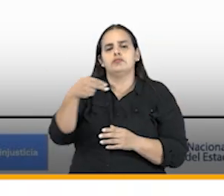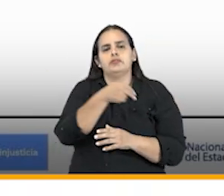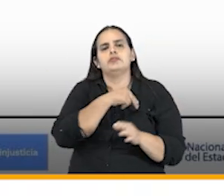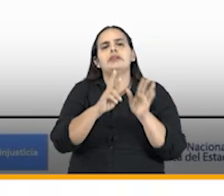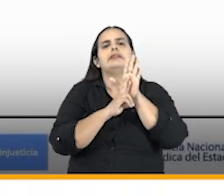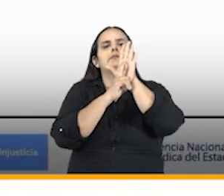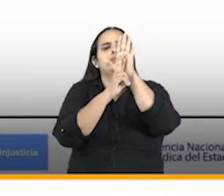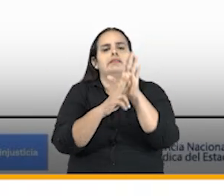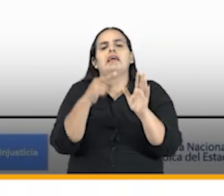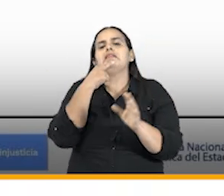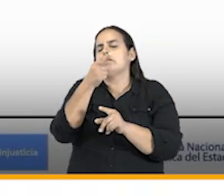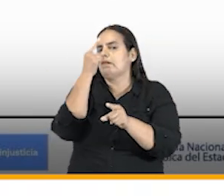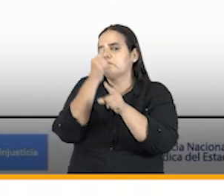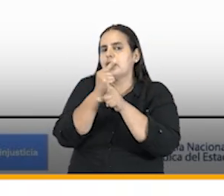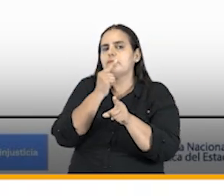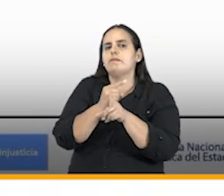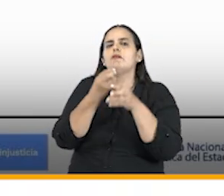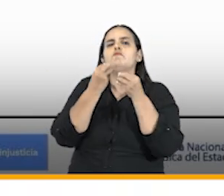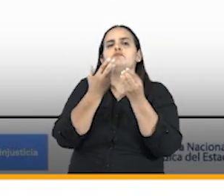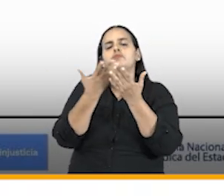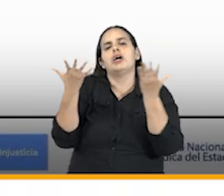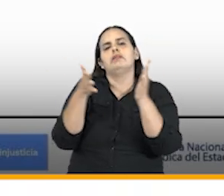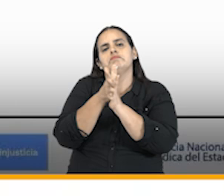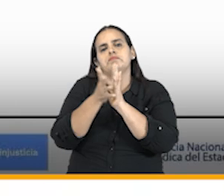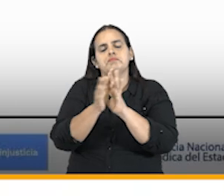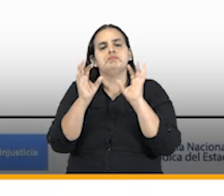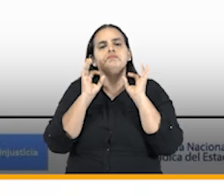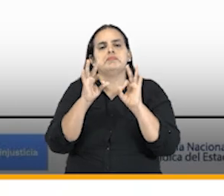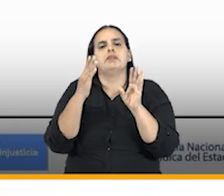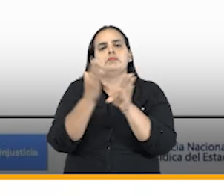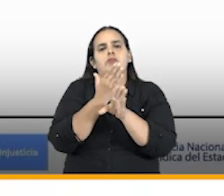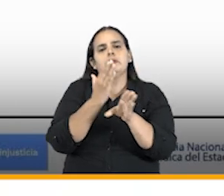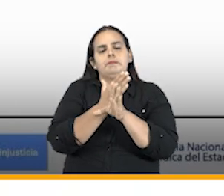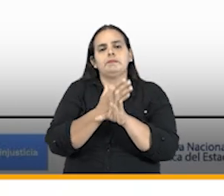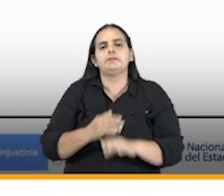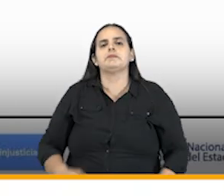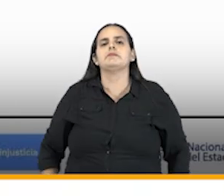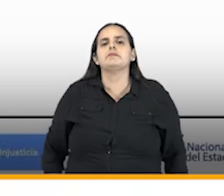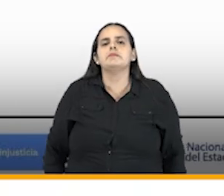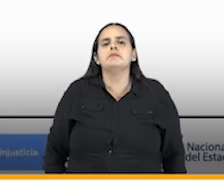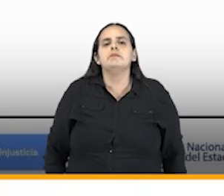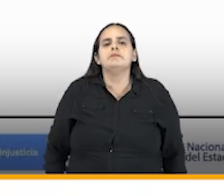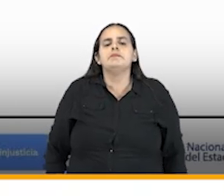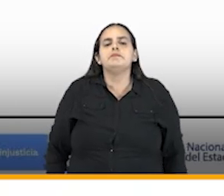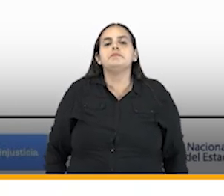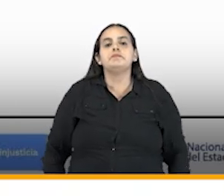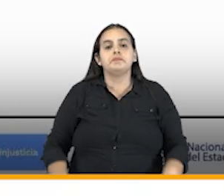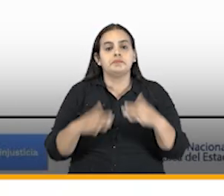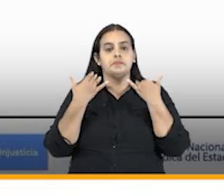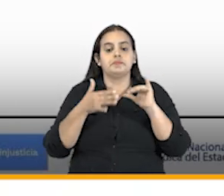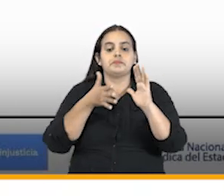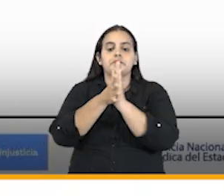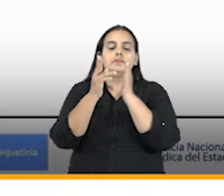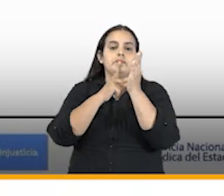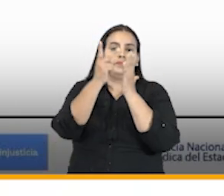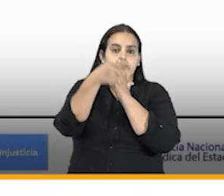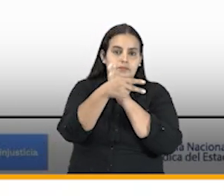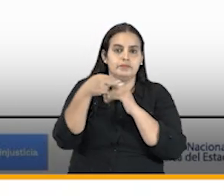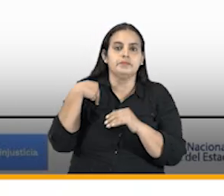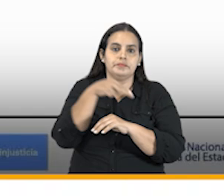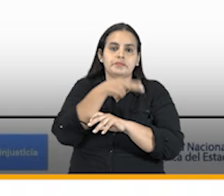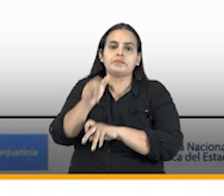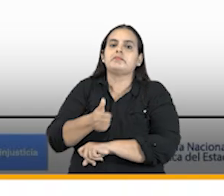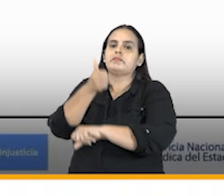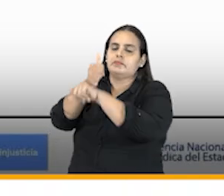representando y siendo apoderados de varias entidades en esta problemática bueno y los pleitos que menciona también nuestro